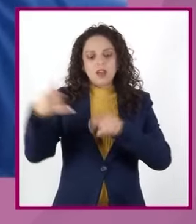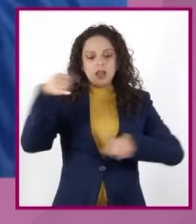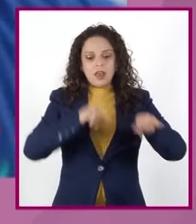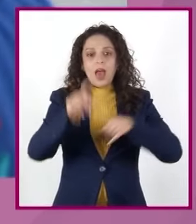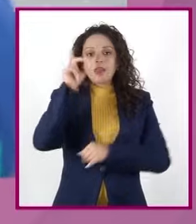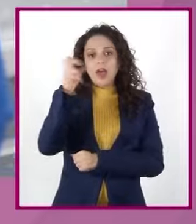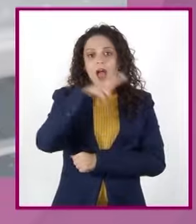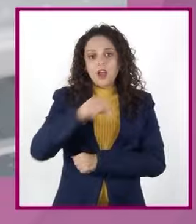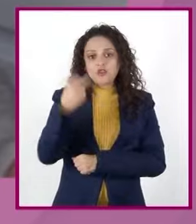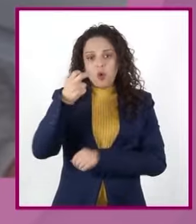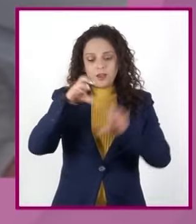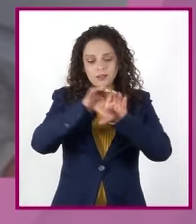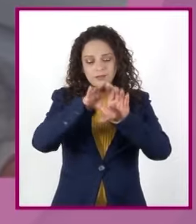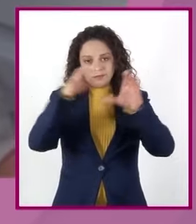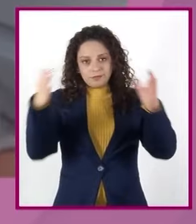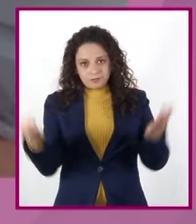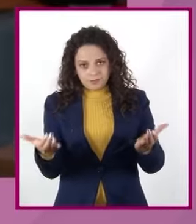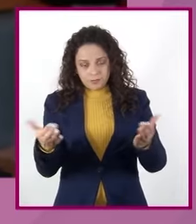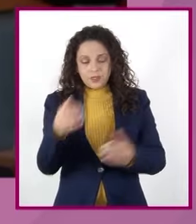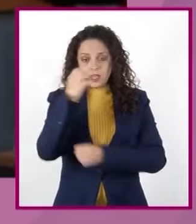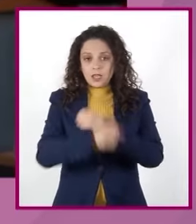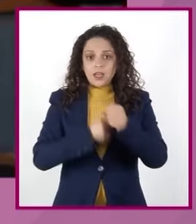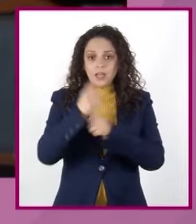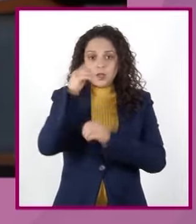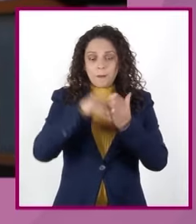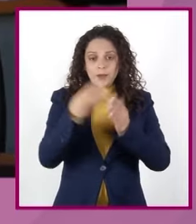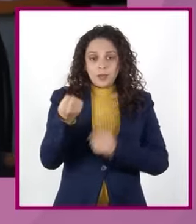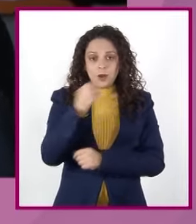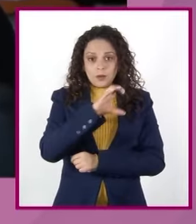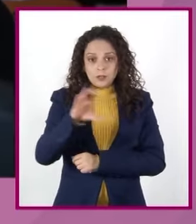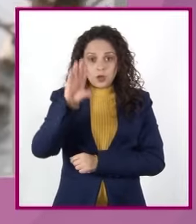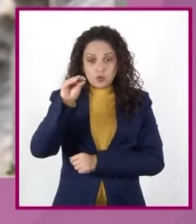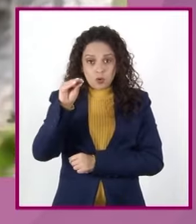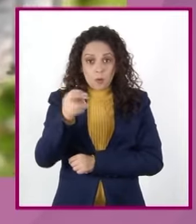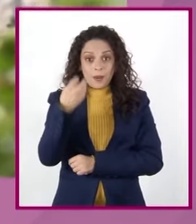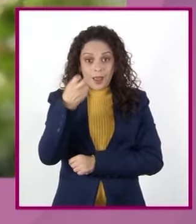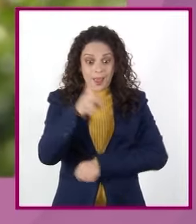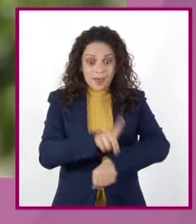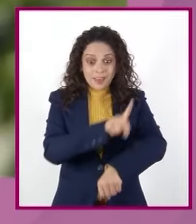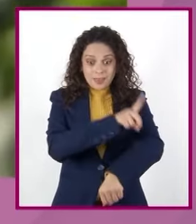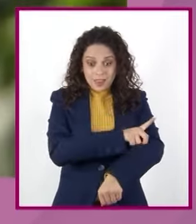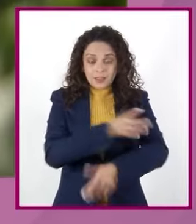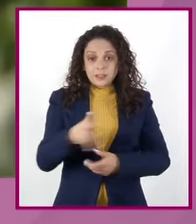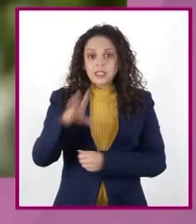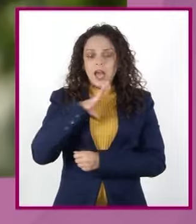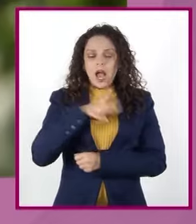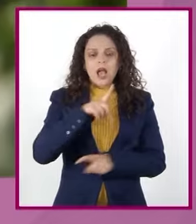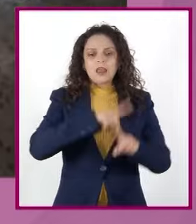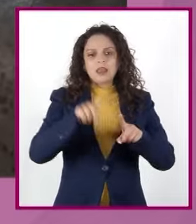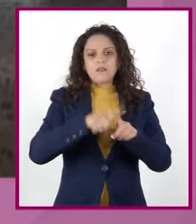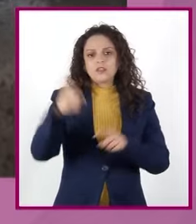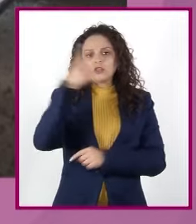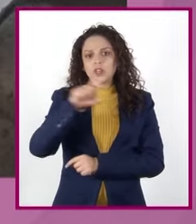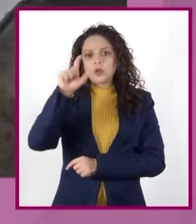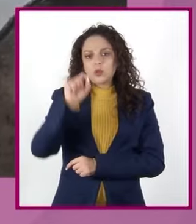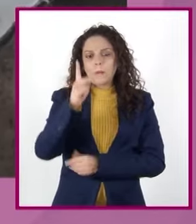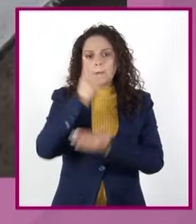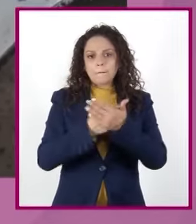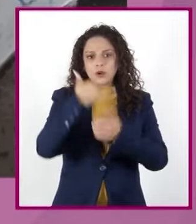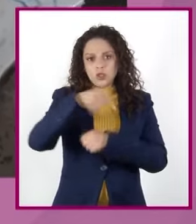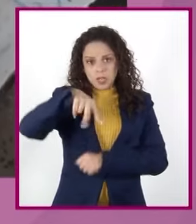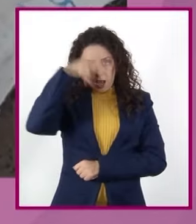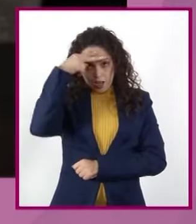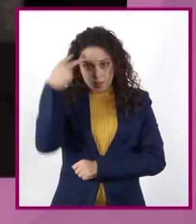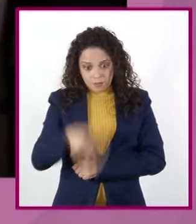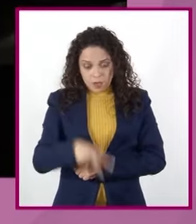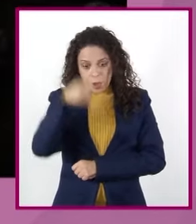Desde 1990, México ha desarrollado más de 120 proyectos Que han permitido eliminar